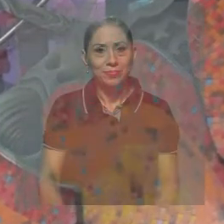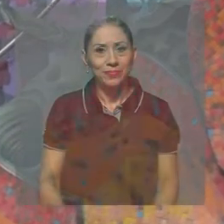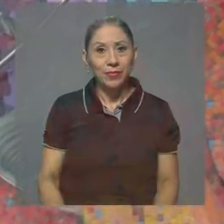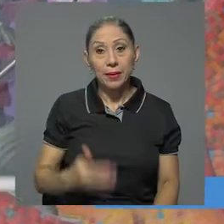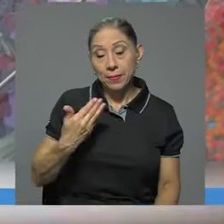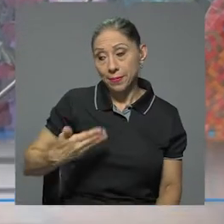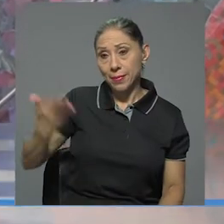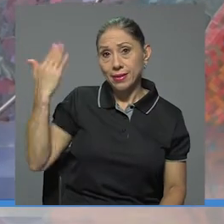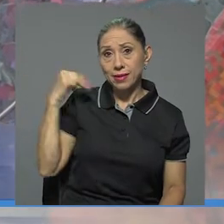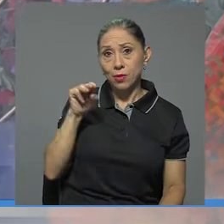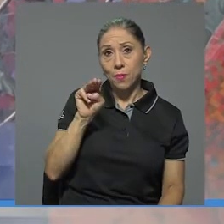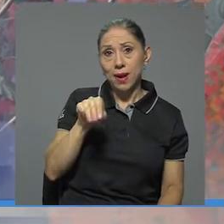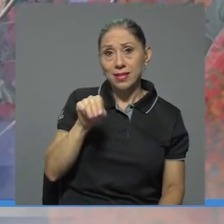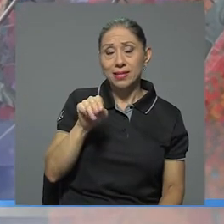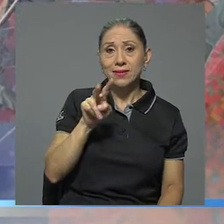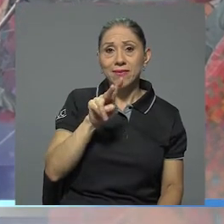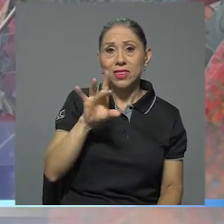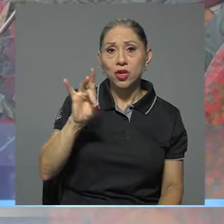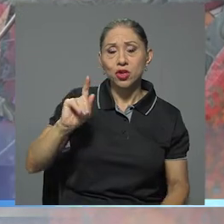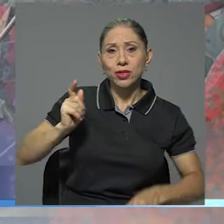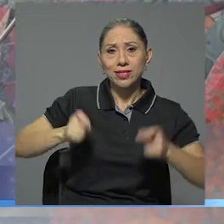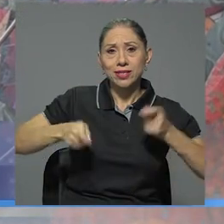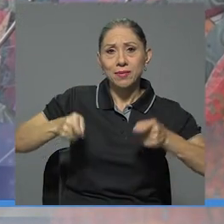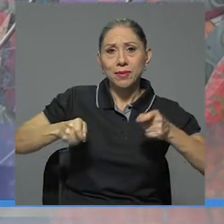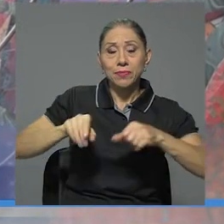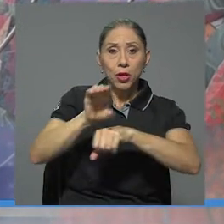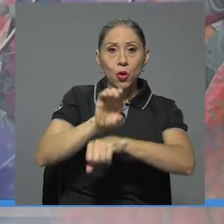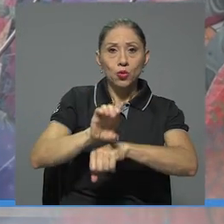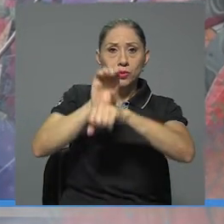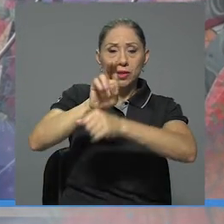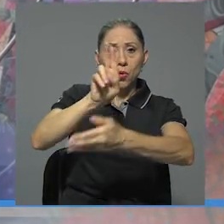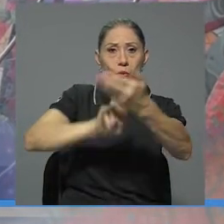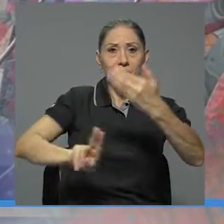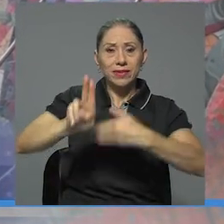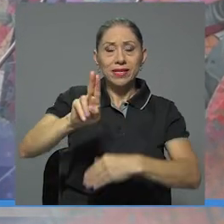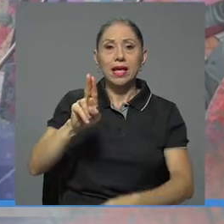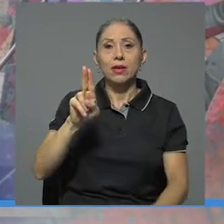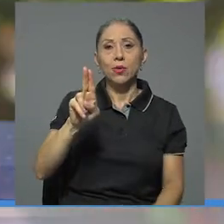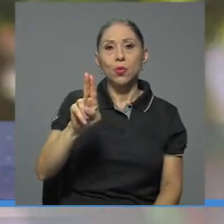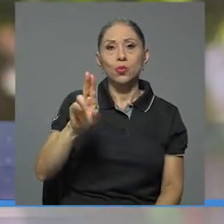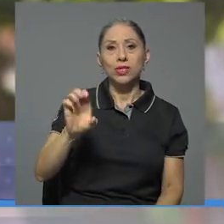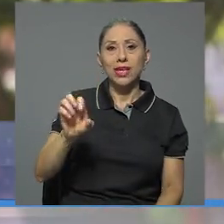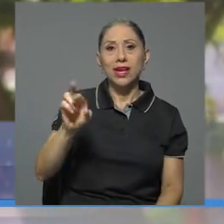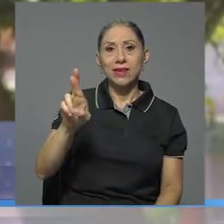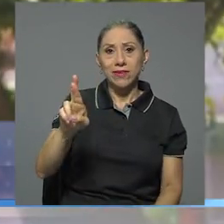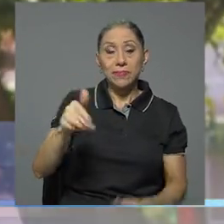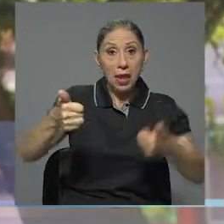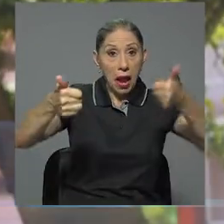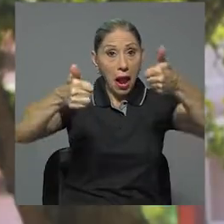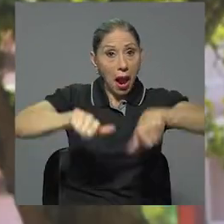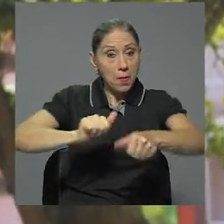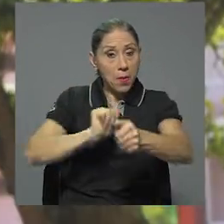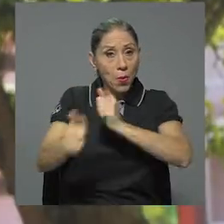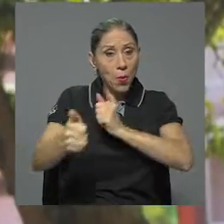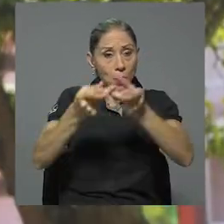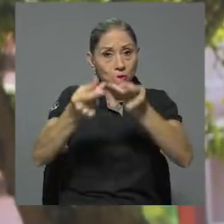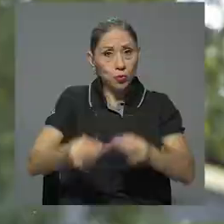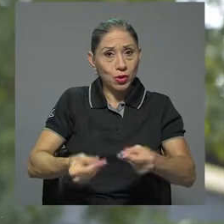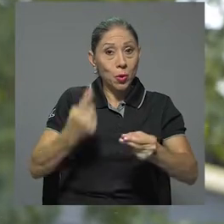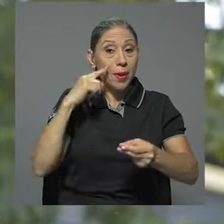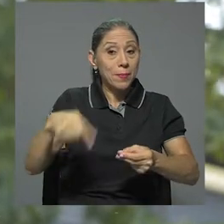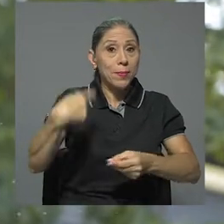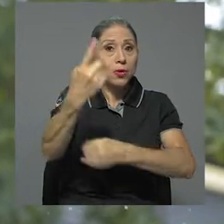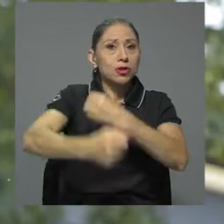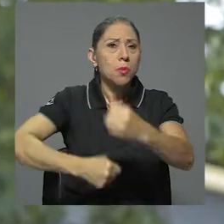El pasado martes 28 de septiembre, el Consejo Universitario de la UCR aprobó un presupuesto para el 2022